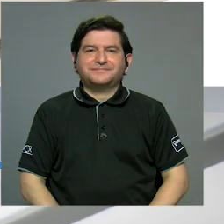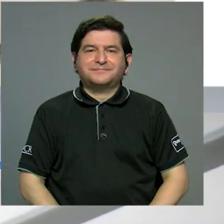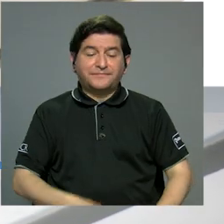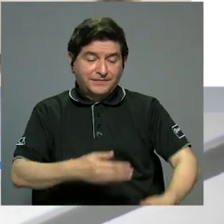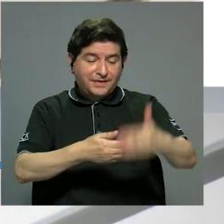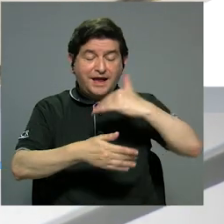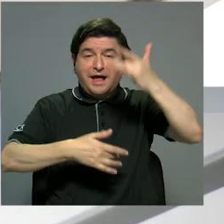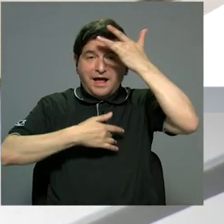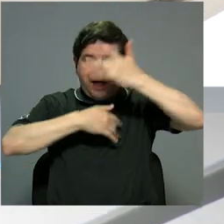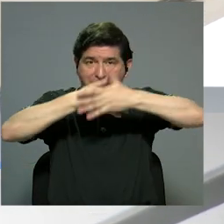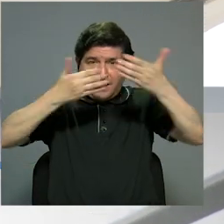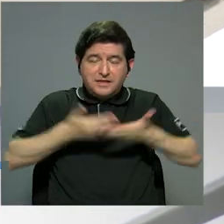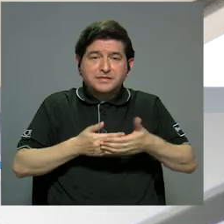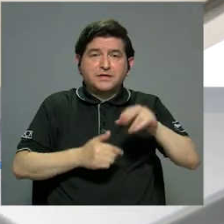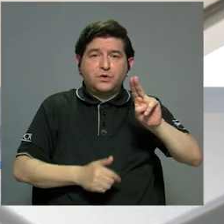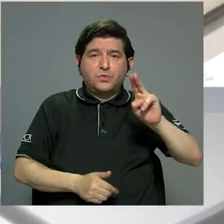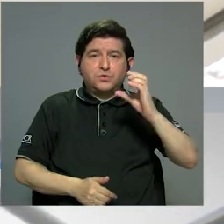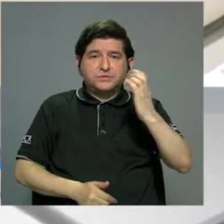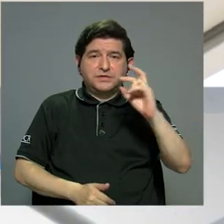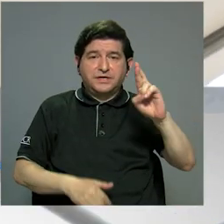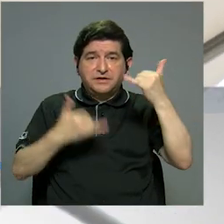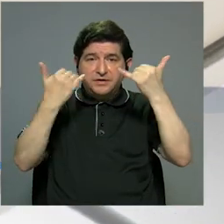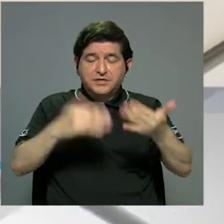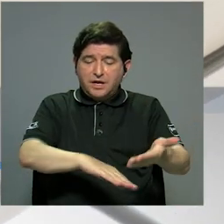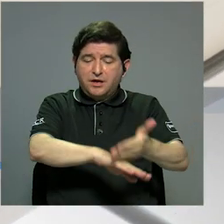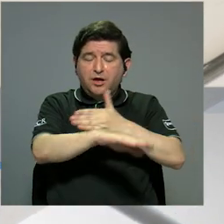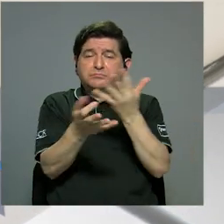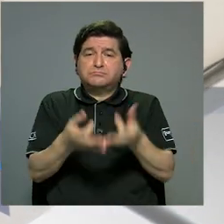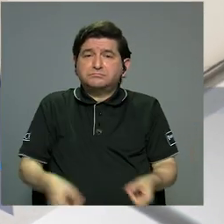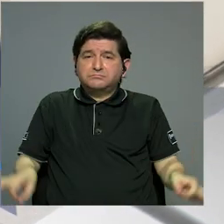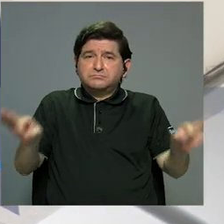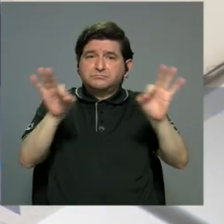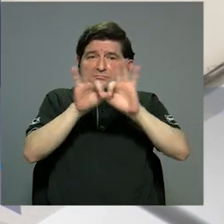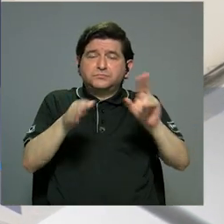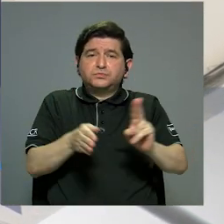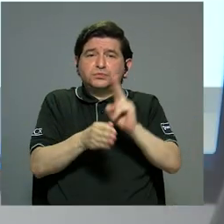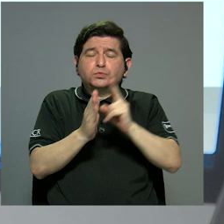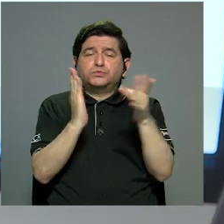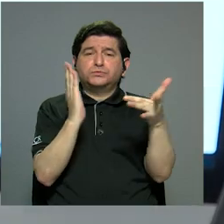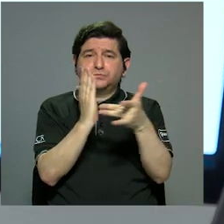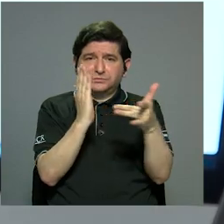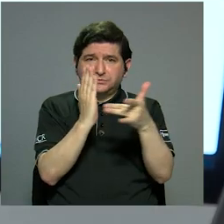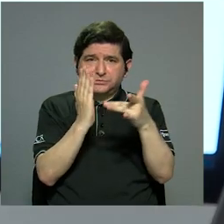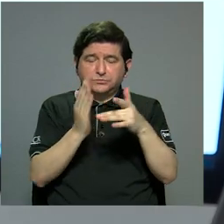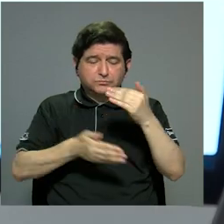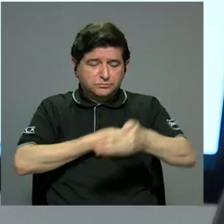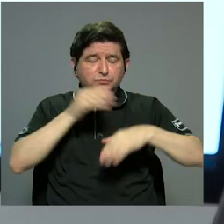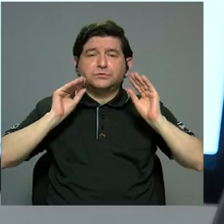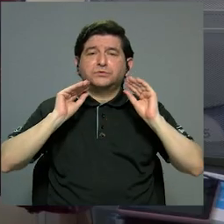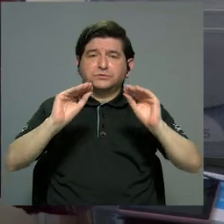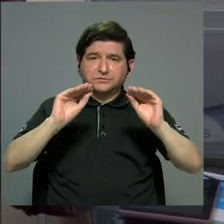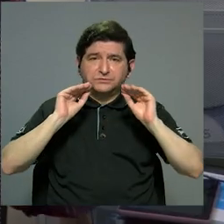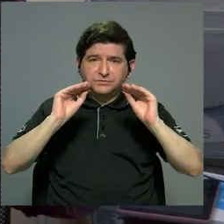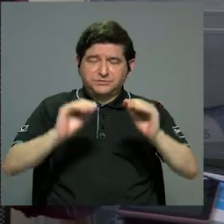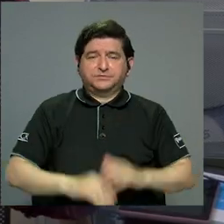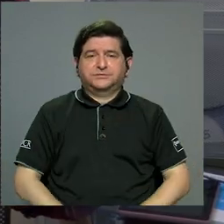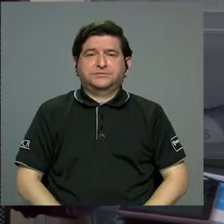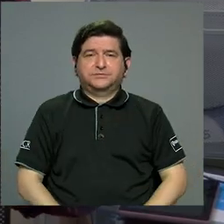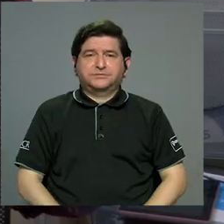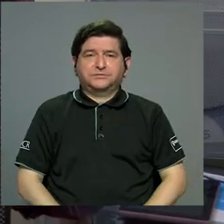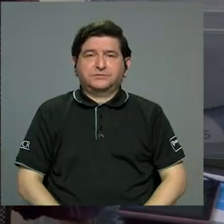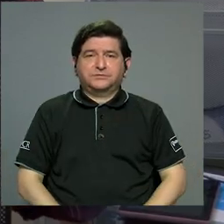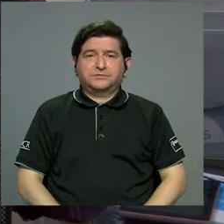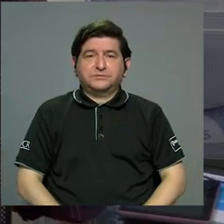Si bien antes de la pandemia la UCR ya venía dando pasos importantes en cuanto al uso de tecnologías para los procesos de enseñanza,